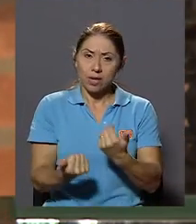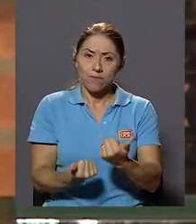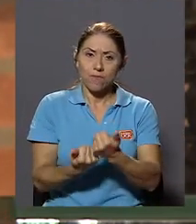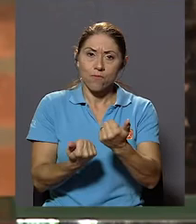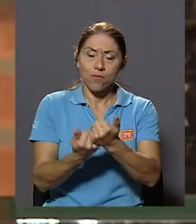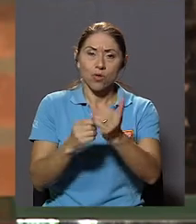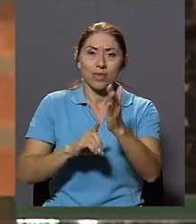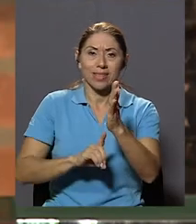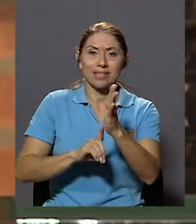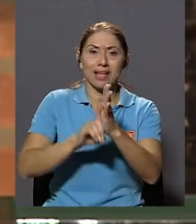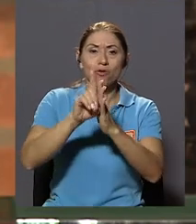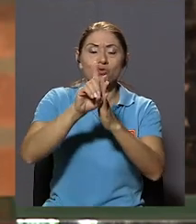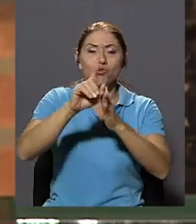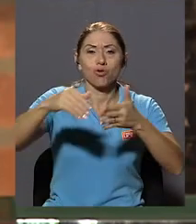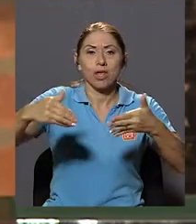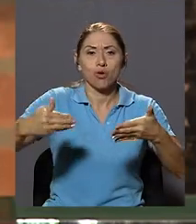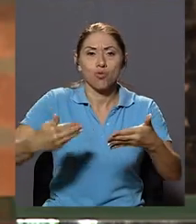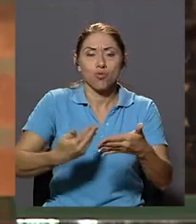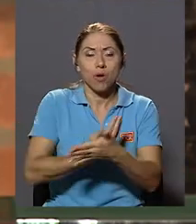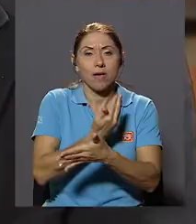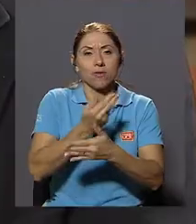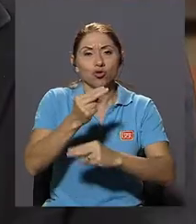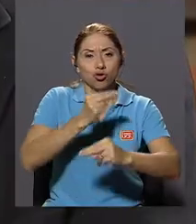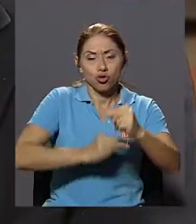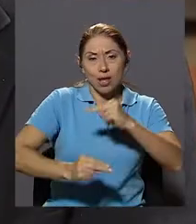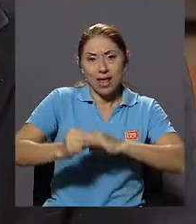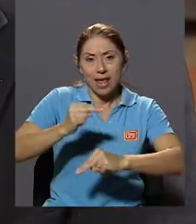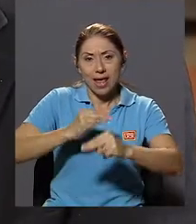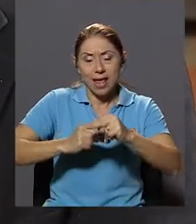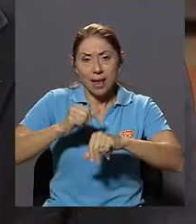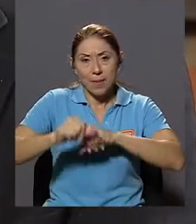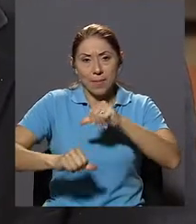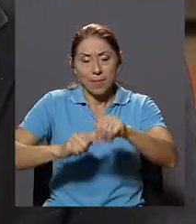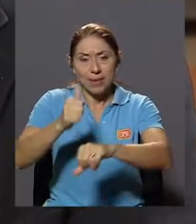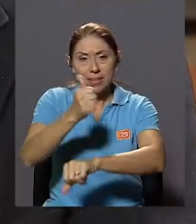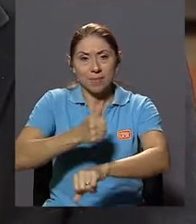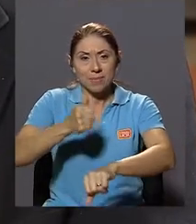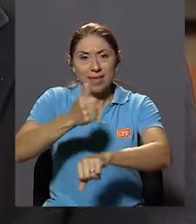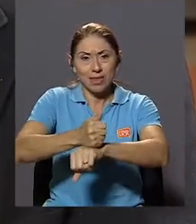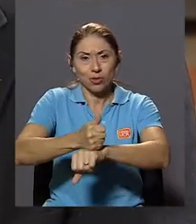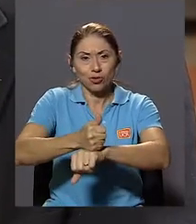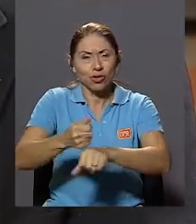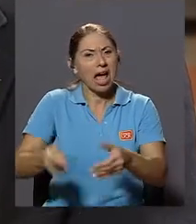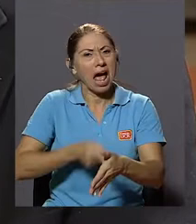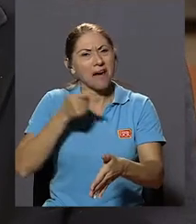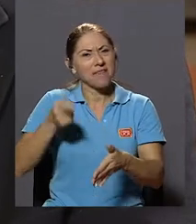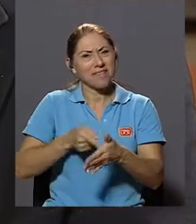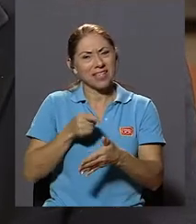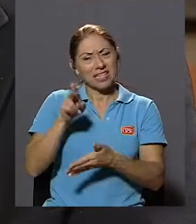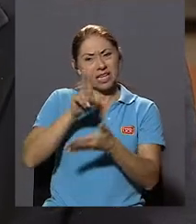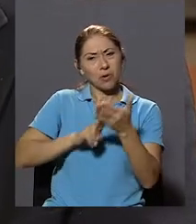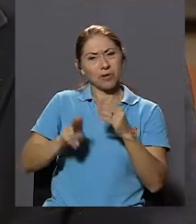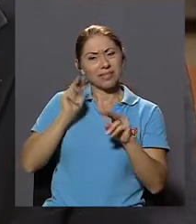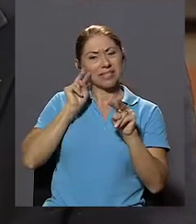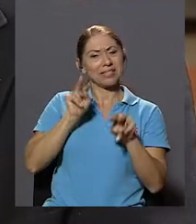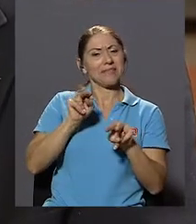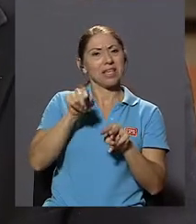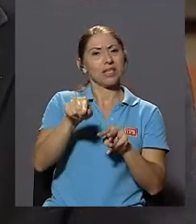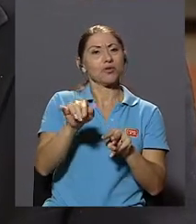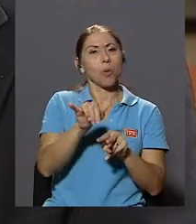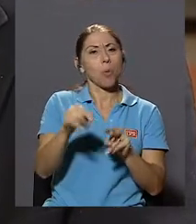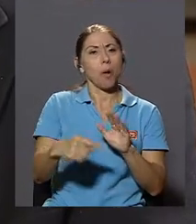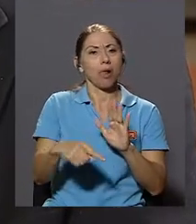De nuevos Emprendimientos A veces Esto En la academia Se ve Con cierto Tinte negativo